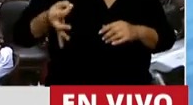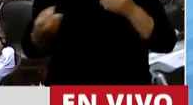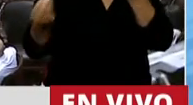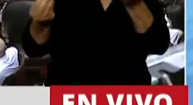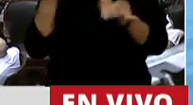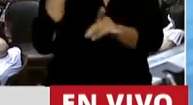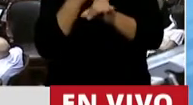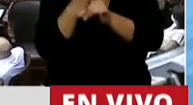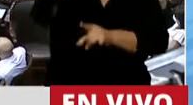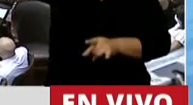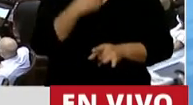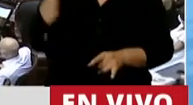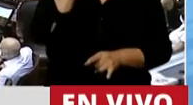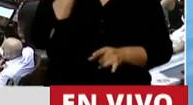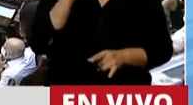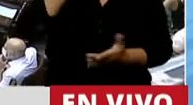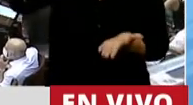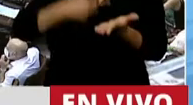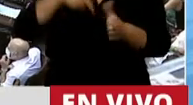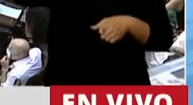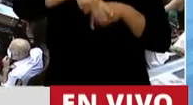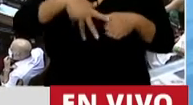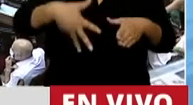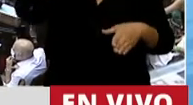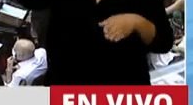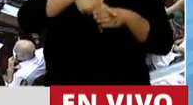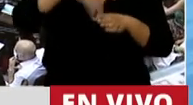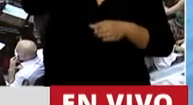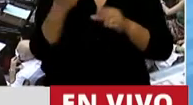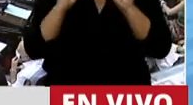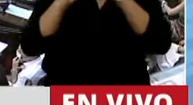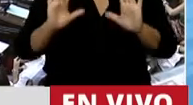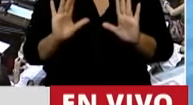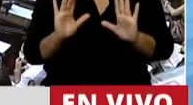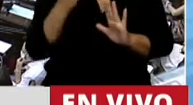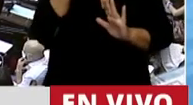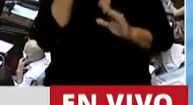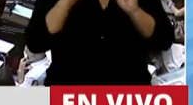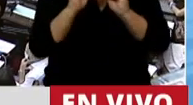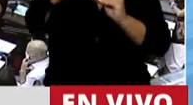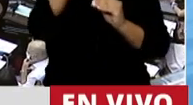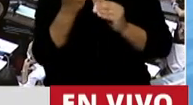siempre una mujer cuando decide no continuar con un embarazo, tiene una razón. O al menos una razón.